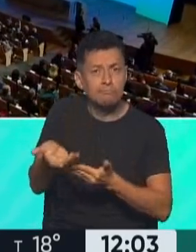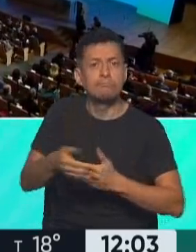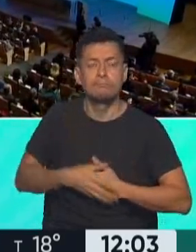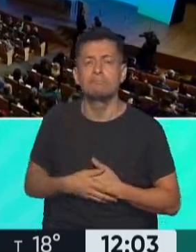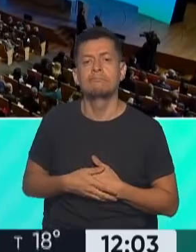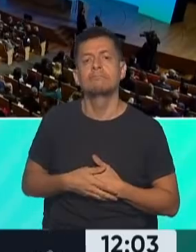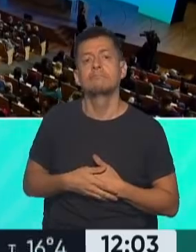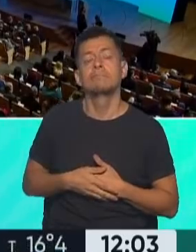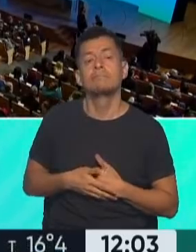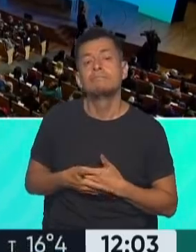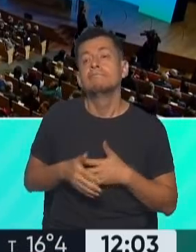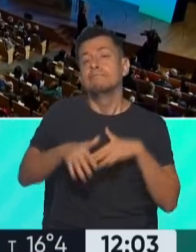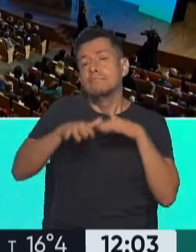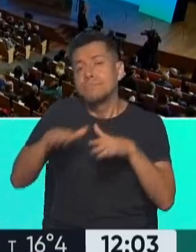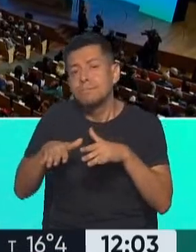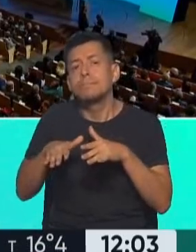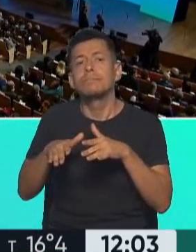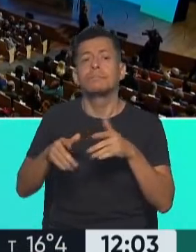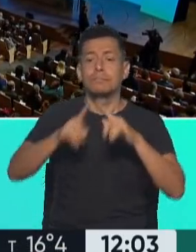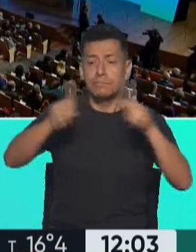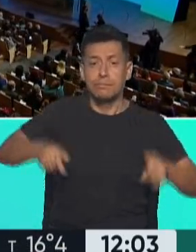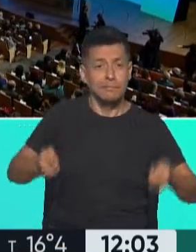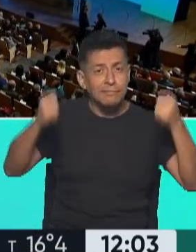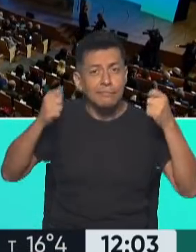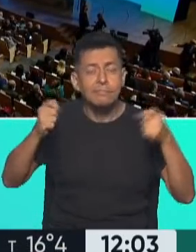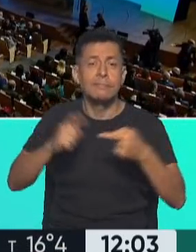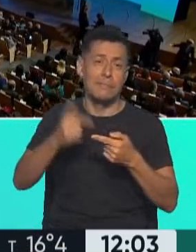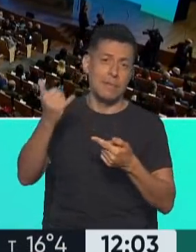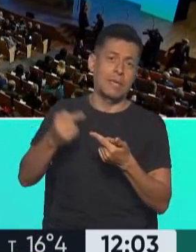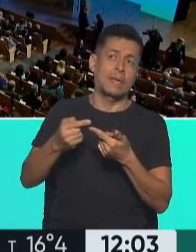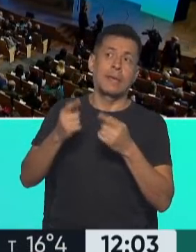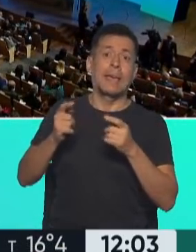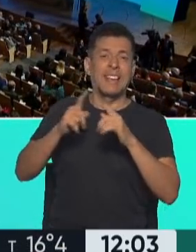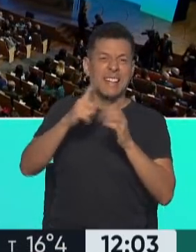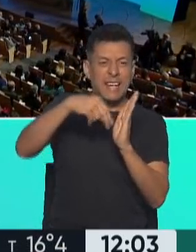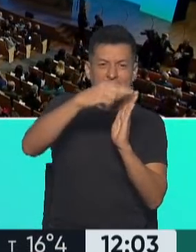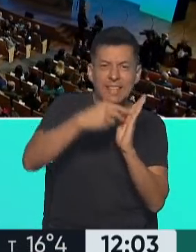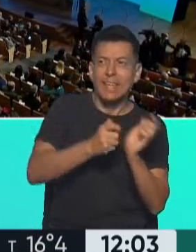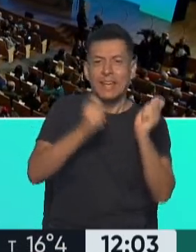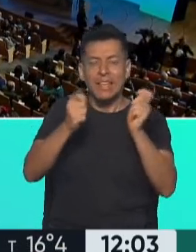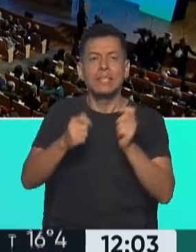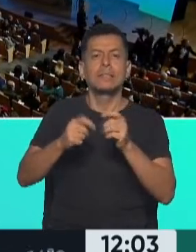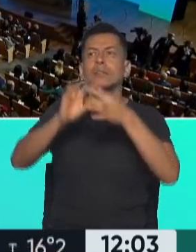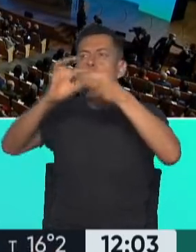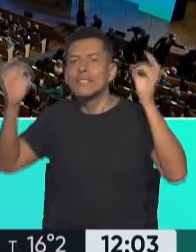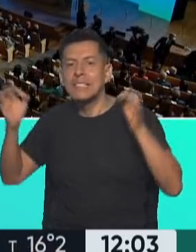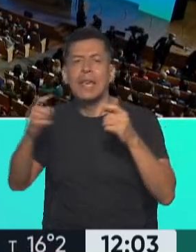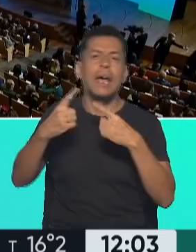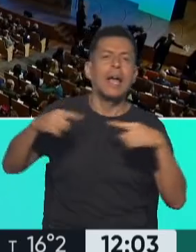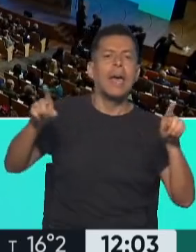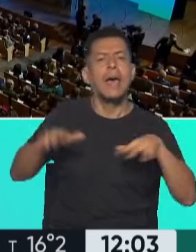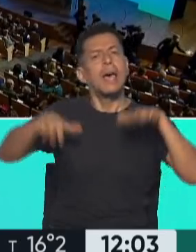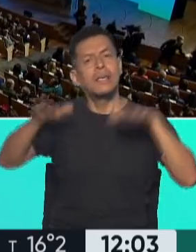como hacen algunas de las manifestantes, con pancartas, con también carteles, con consignas, con cánticos,